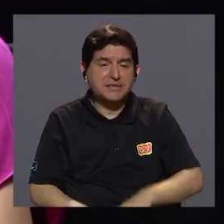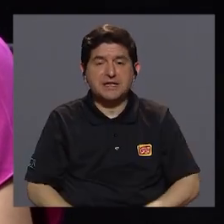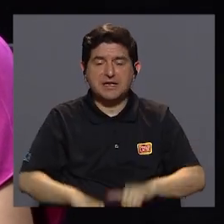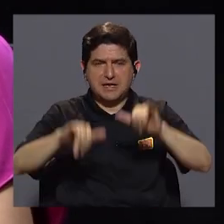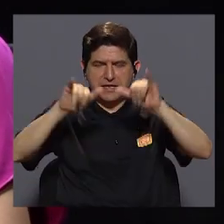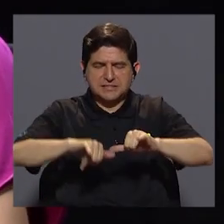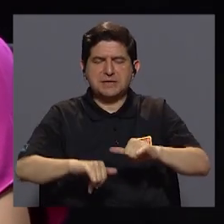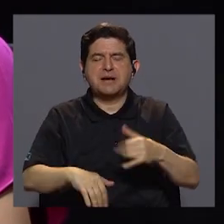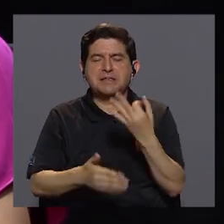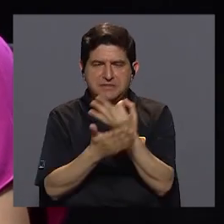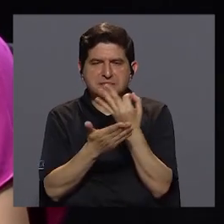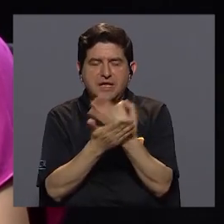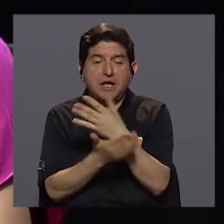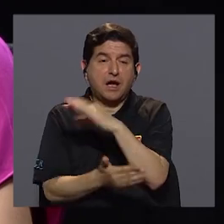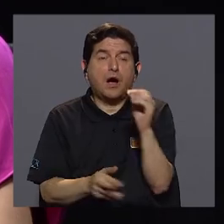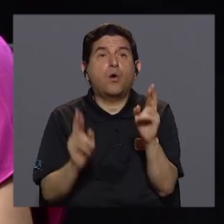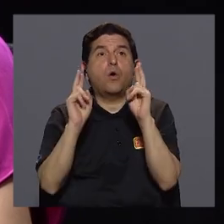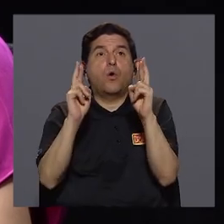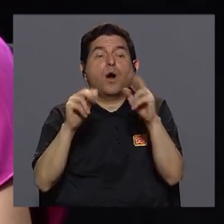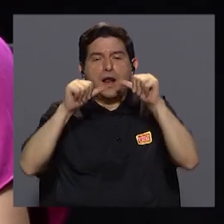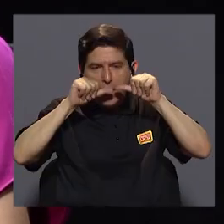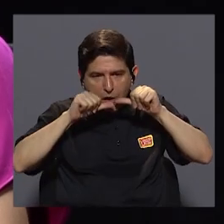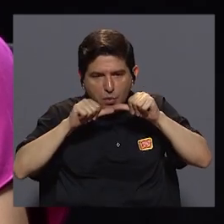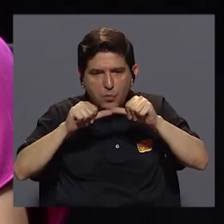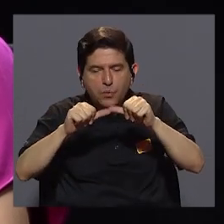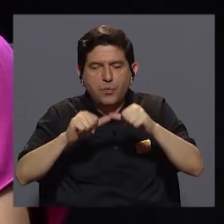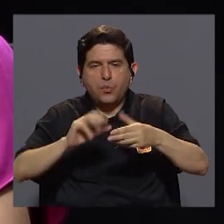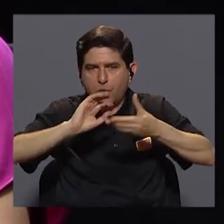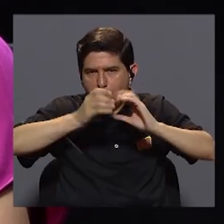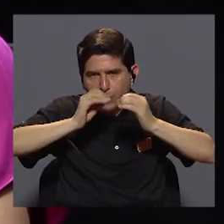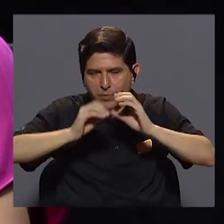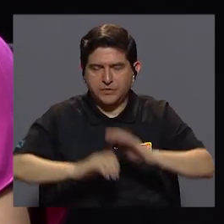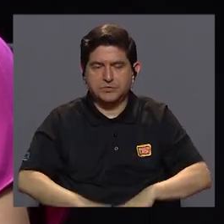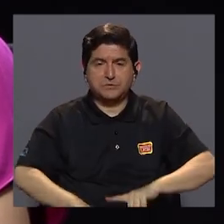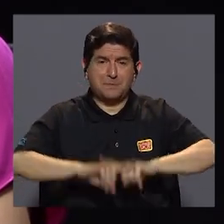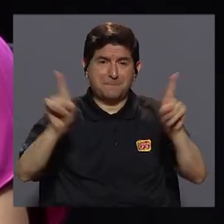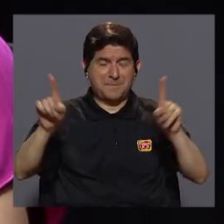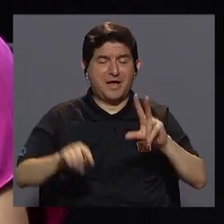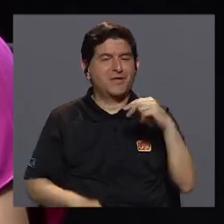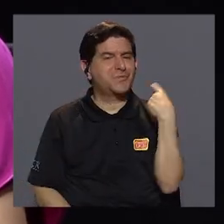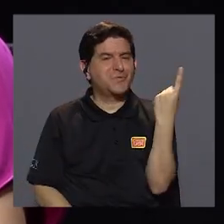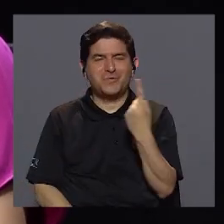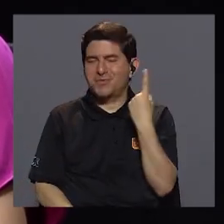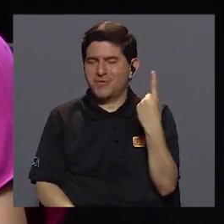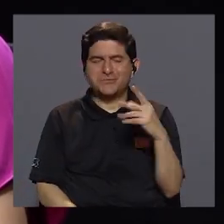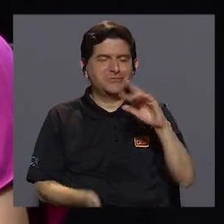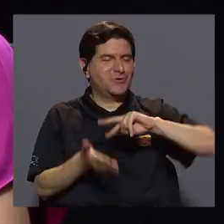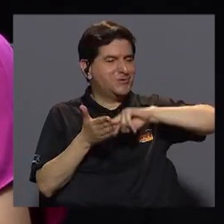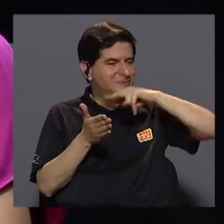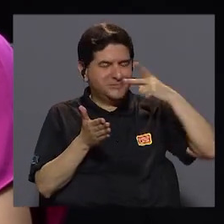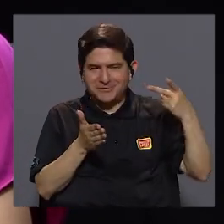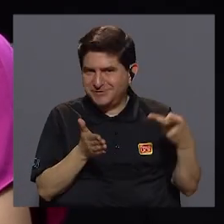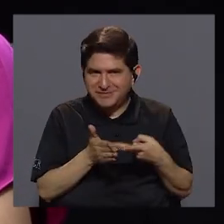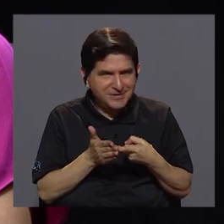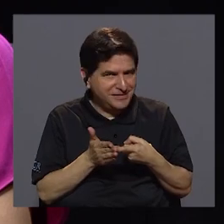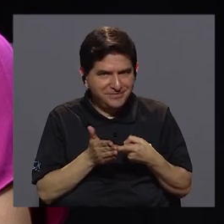financieramente o ojalá sostenible actuarialmente. Pero esto no solo involucra